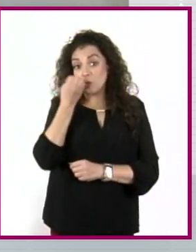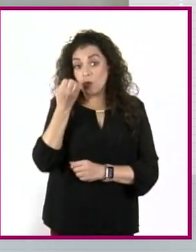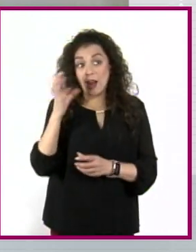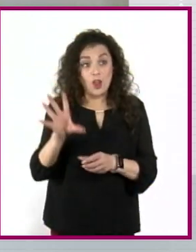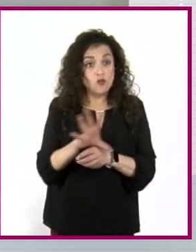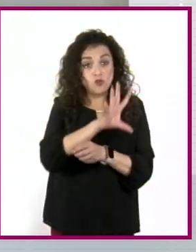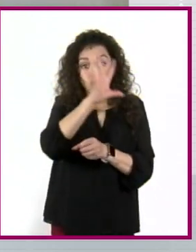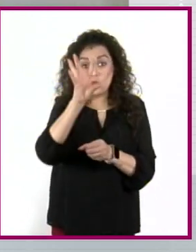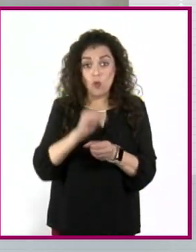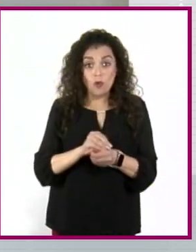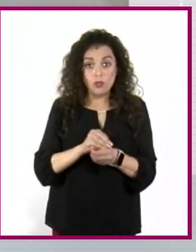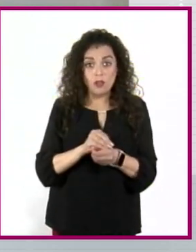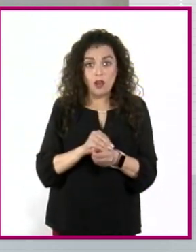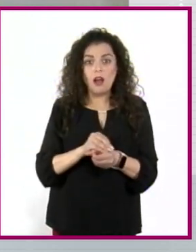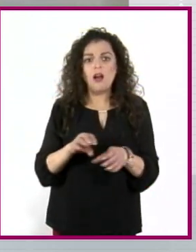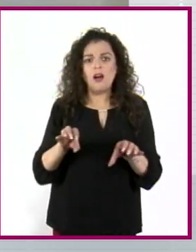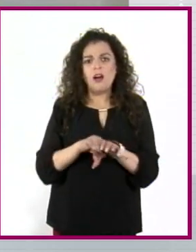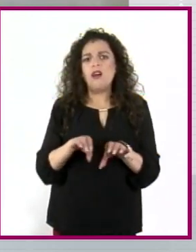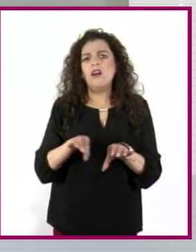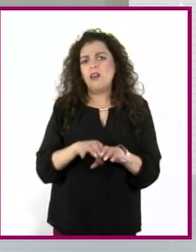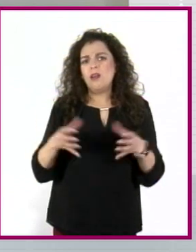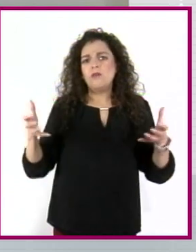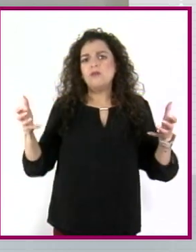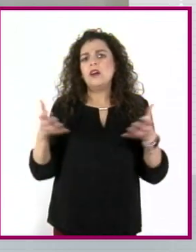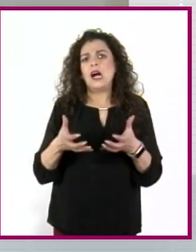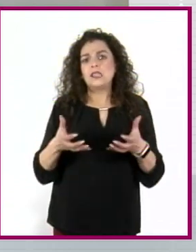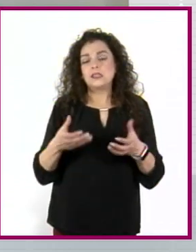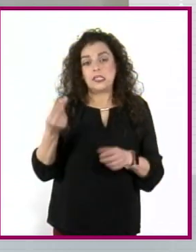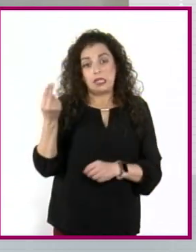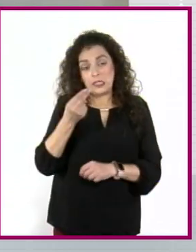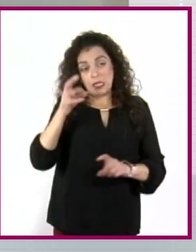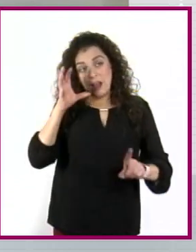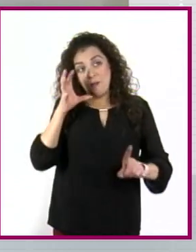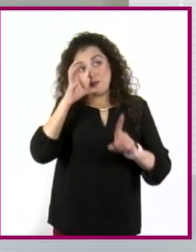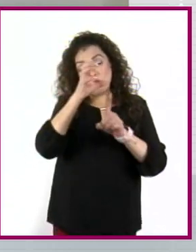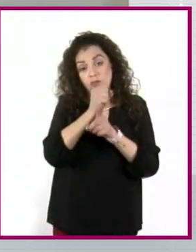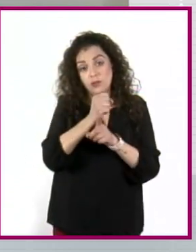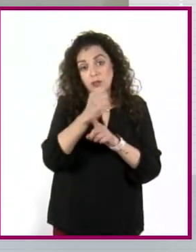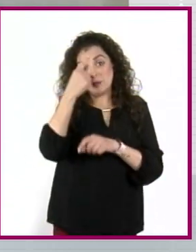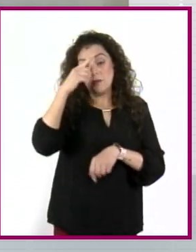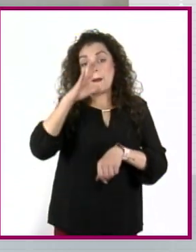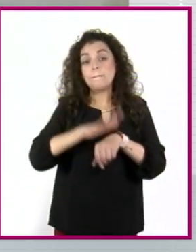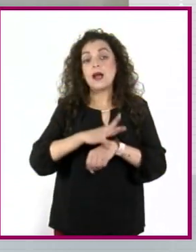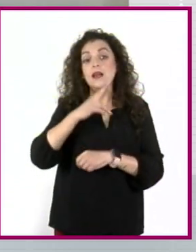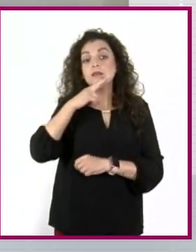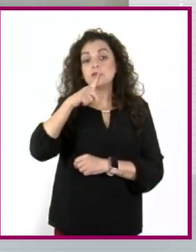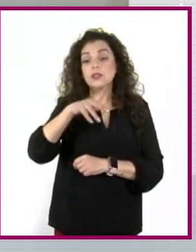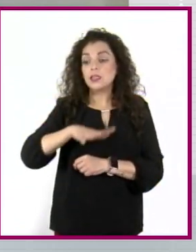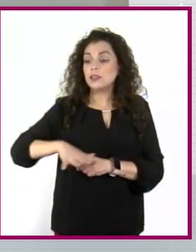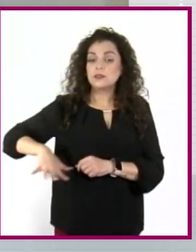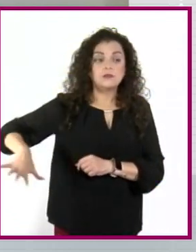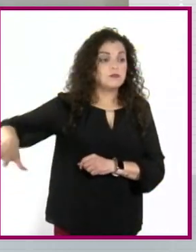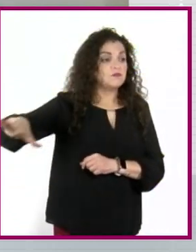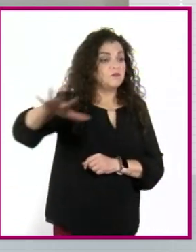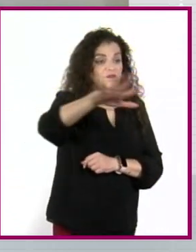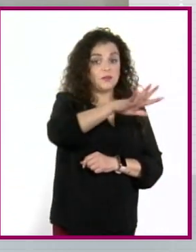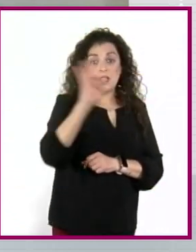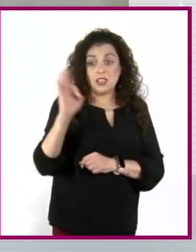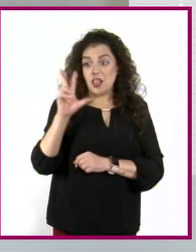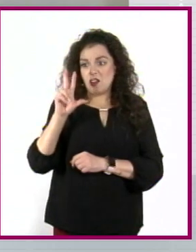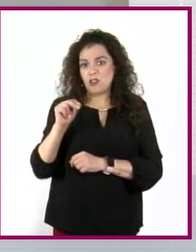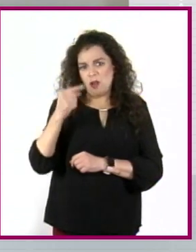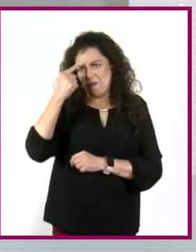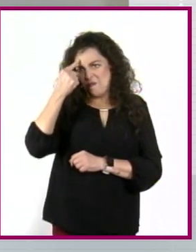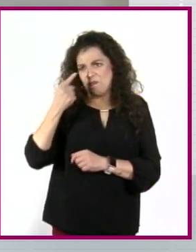puede tener sentido si no es con este propósito de mejorar nuestro entorno, sea el